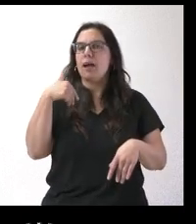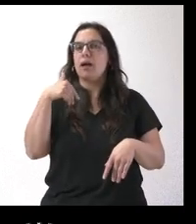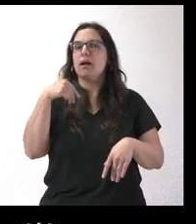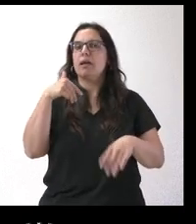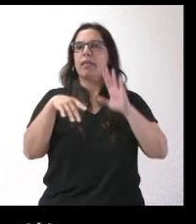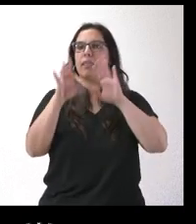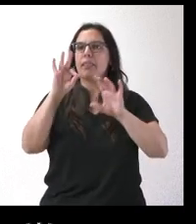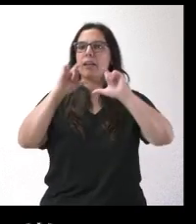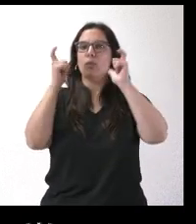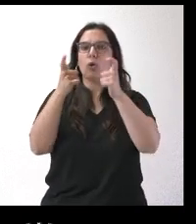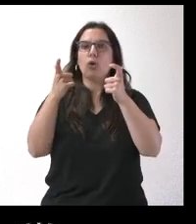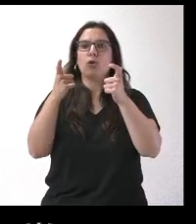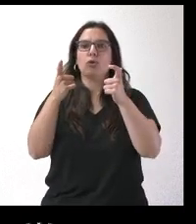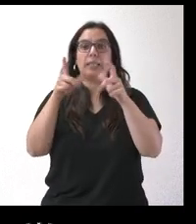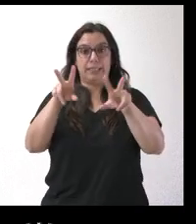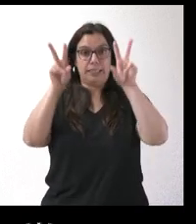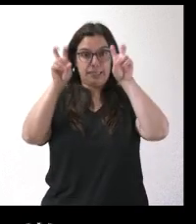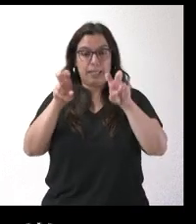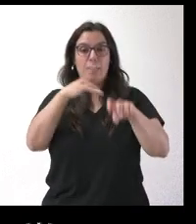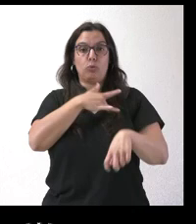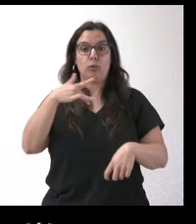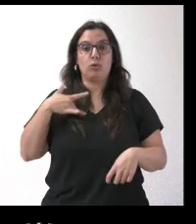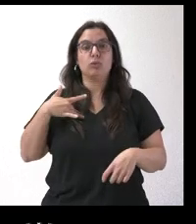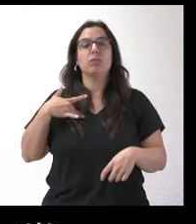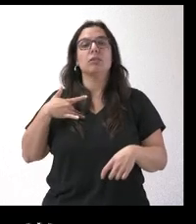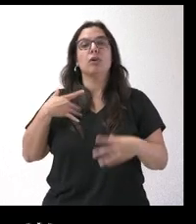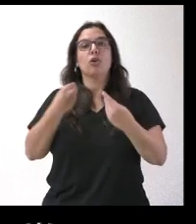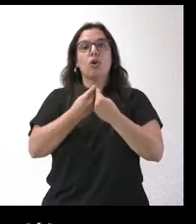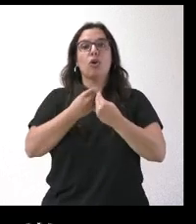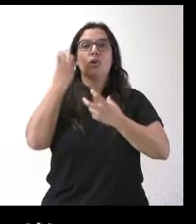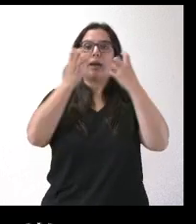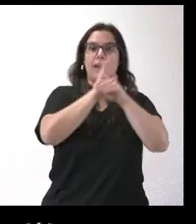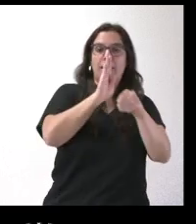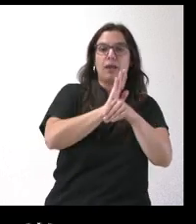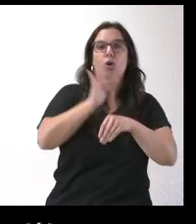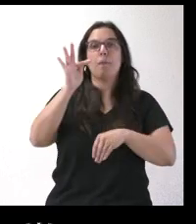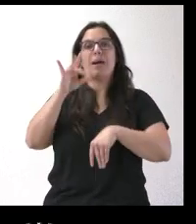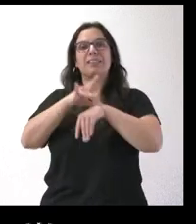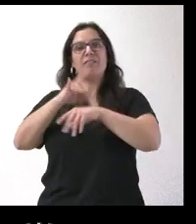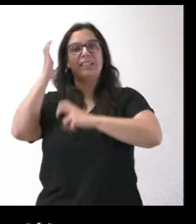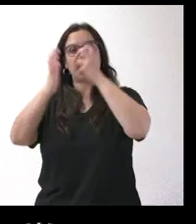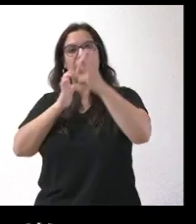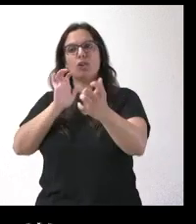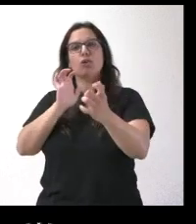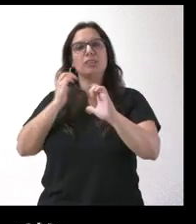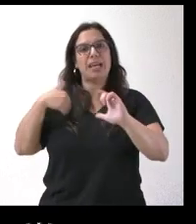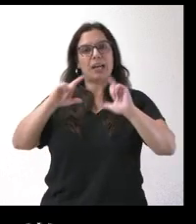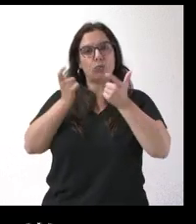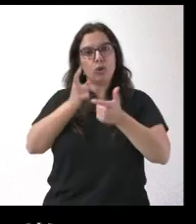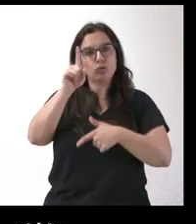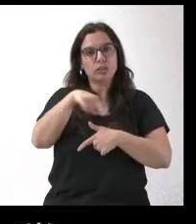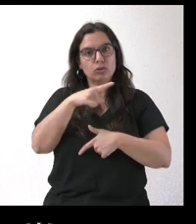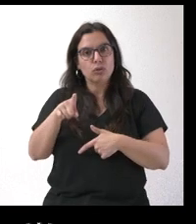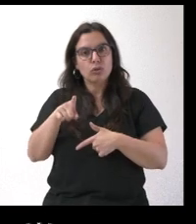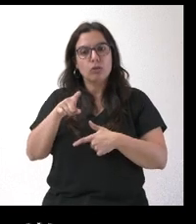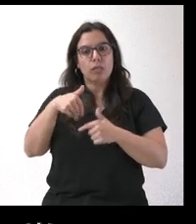sobre el tema de la tuberculosis con ganaderos y con veterinarios y quiénes van a ser los interlocutores. Porque, como ahora mismo también